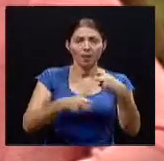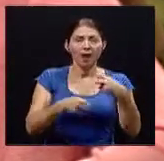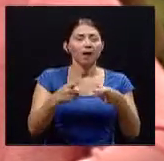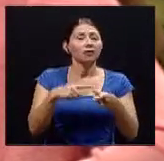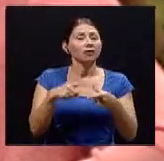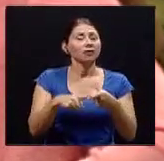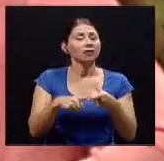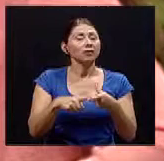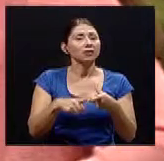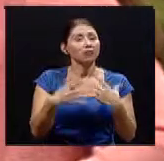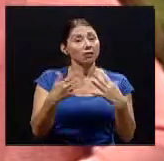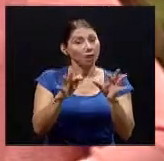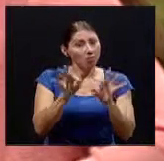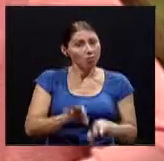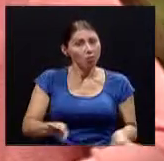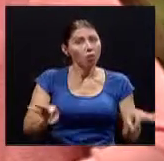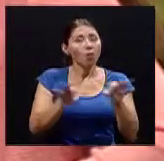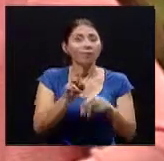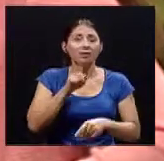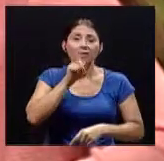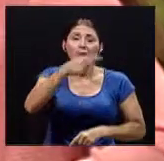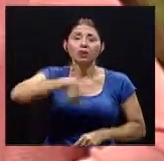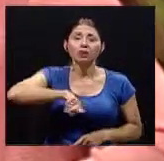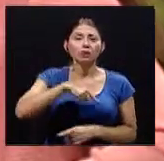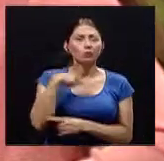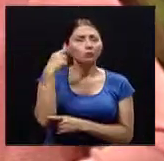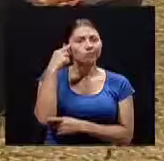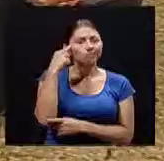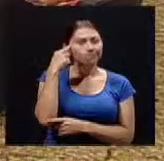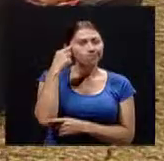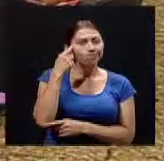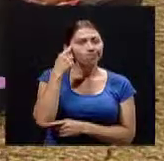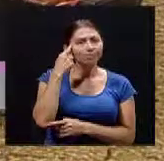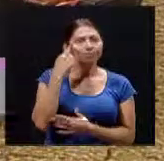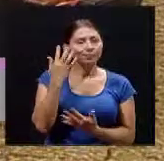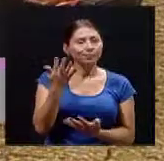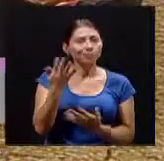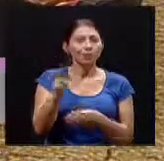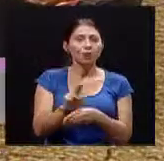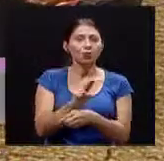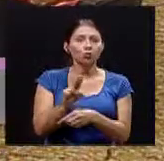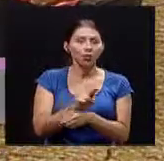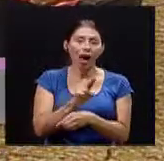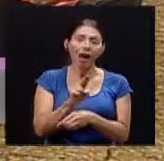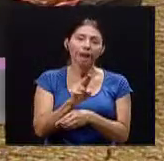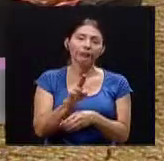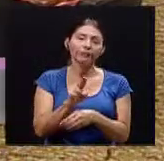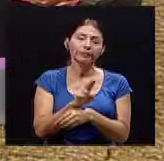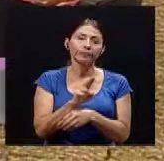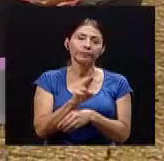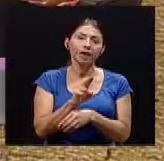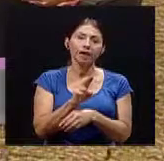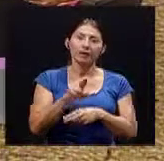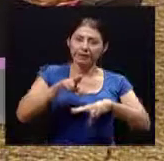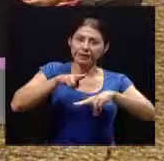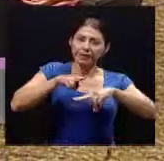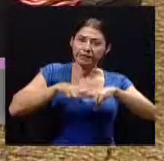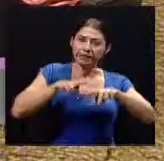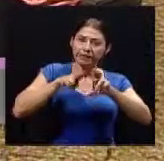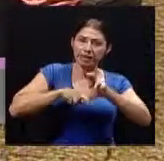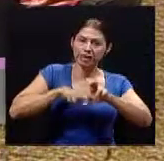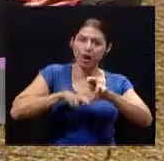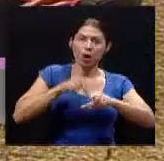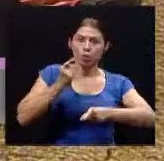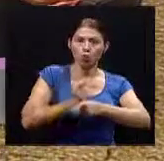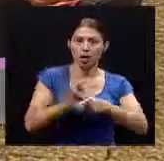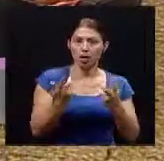que realmente hagamos conciencia de poder usar digamos la silla correcta ¿verdad?